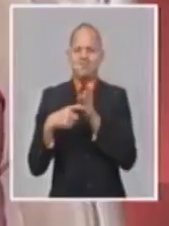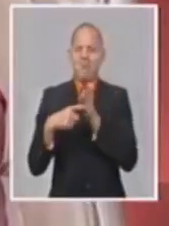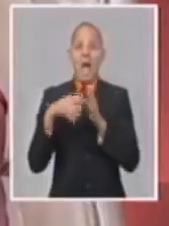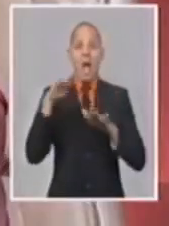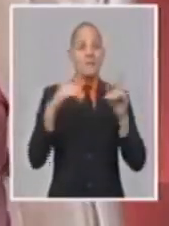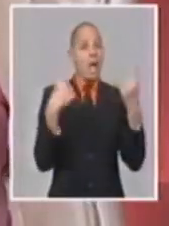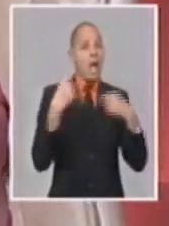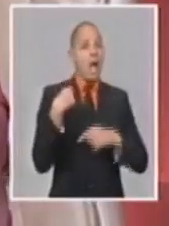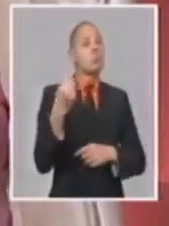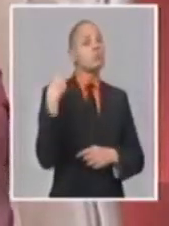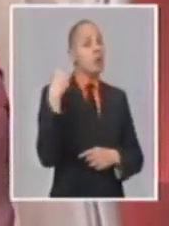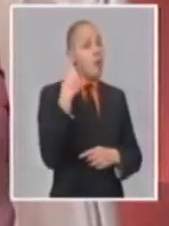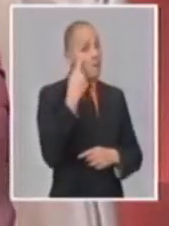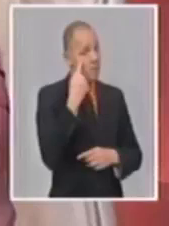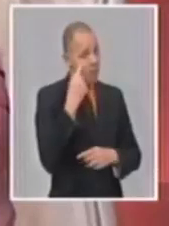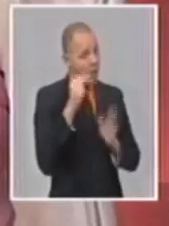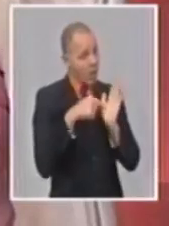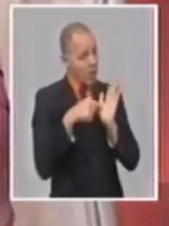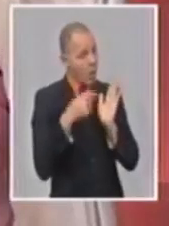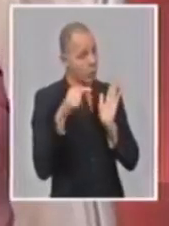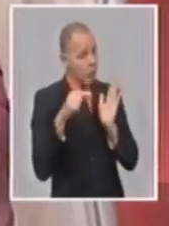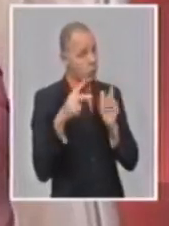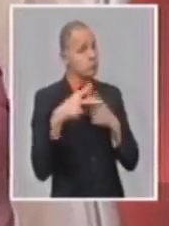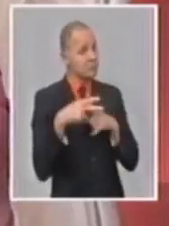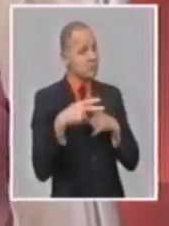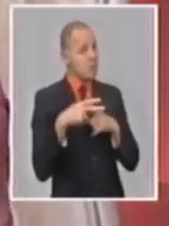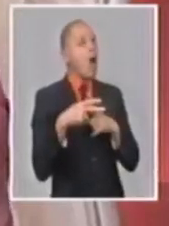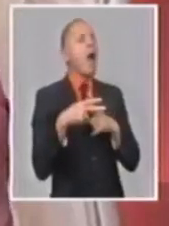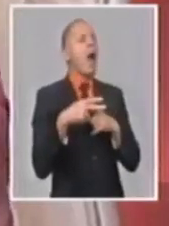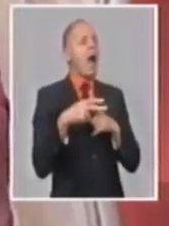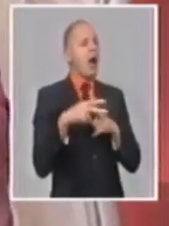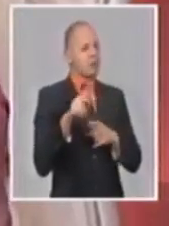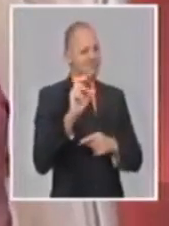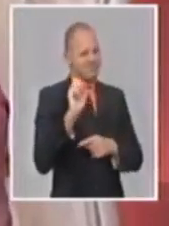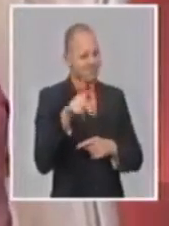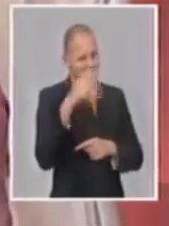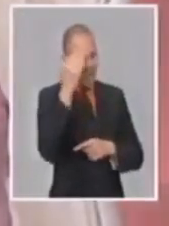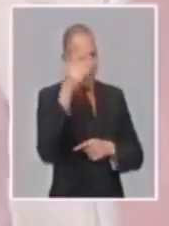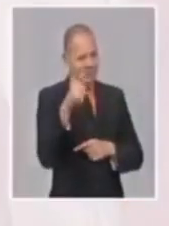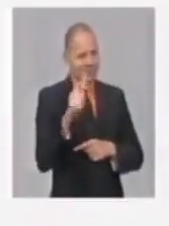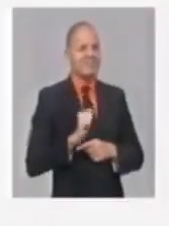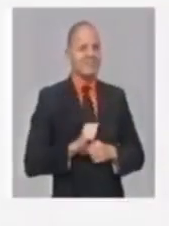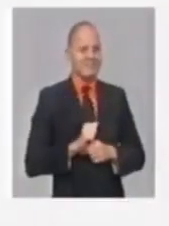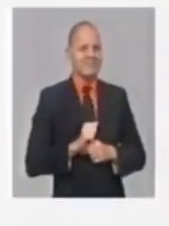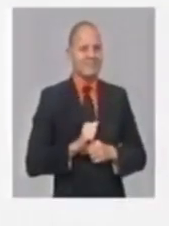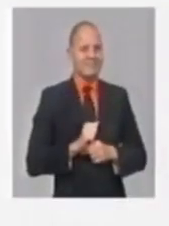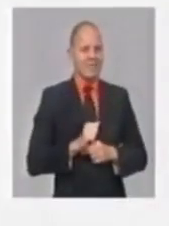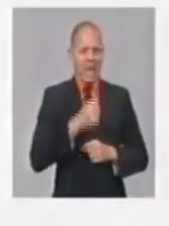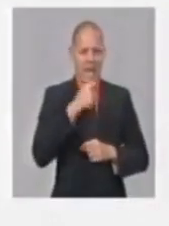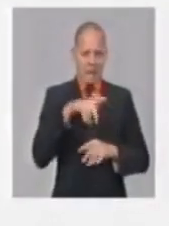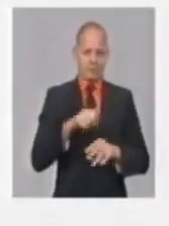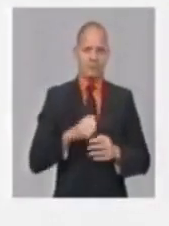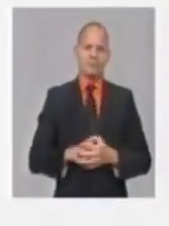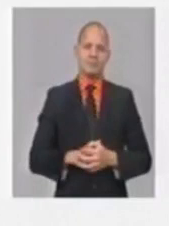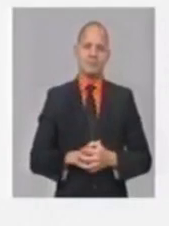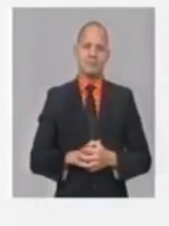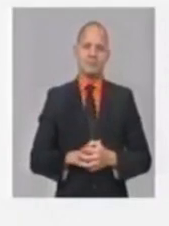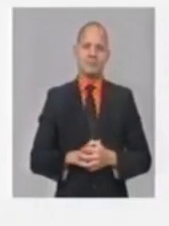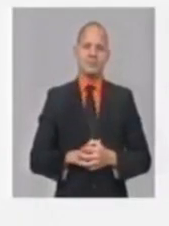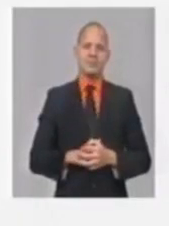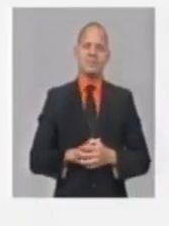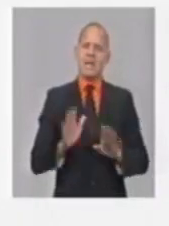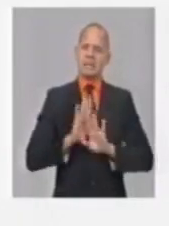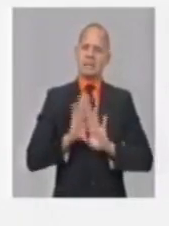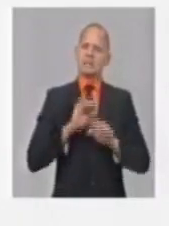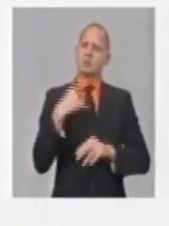alertas incluso de aspectos y temas que tenemos que revisar que siempre se agradecen muchísimo. Por ejemplo, nosotros